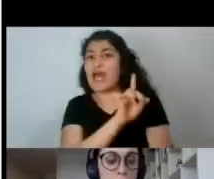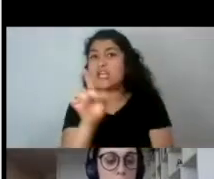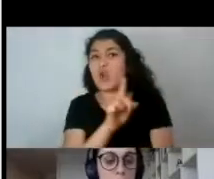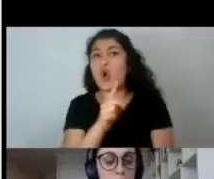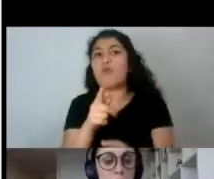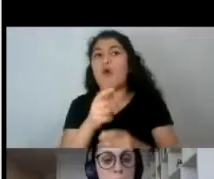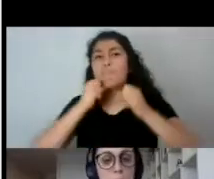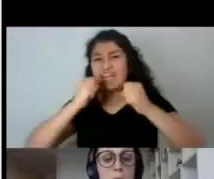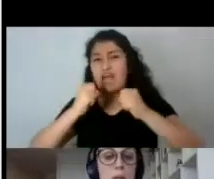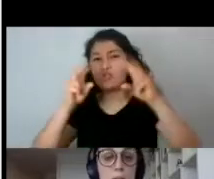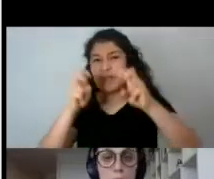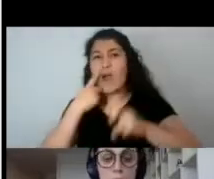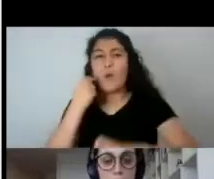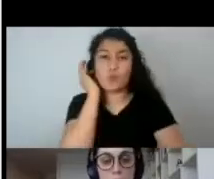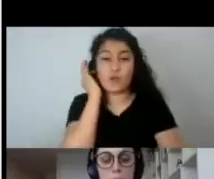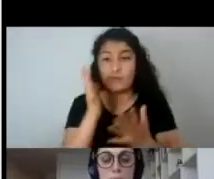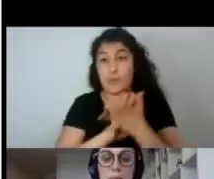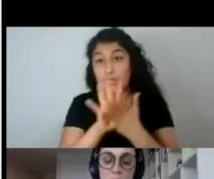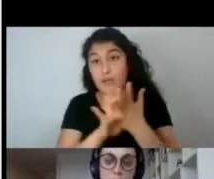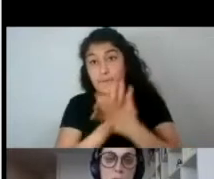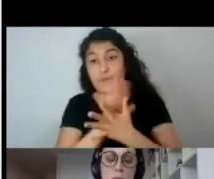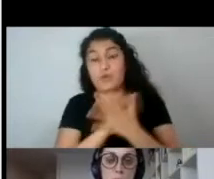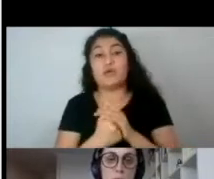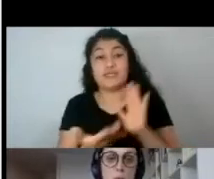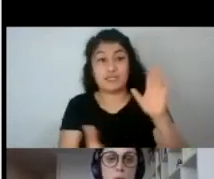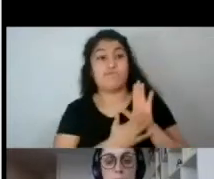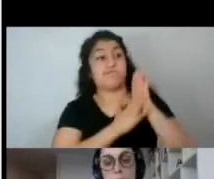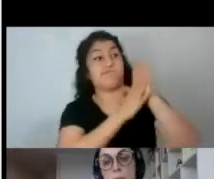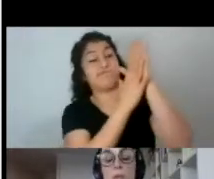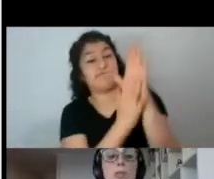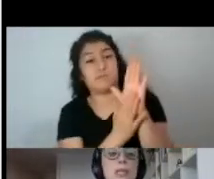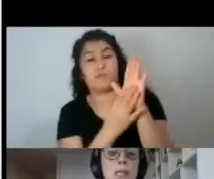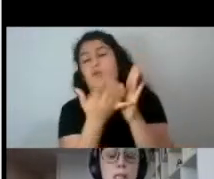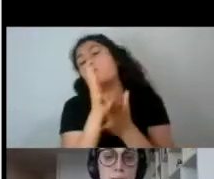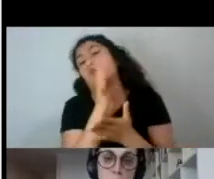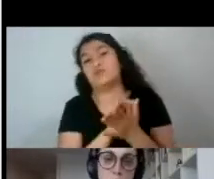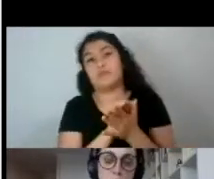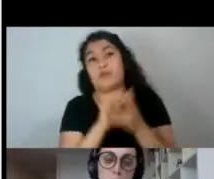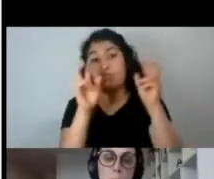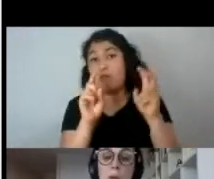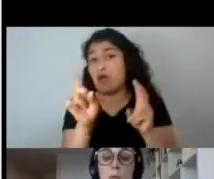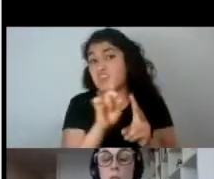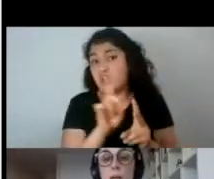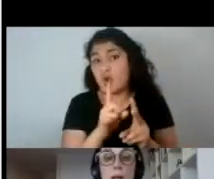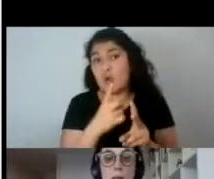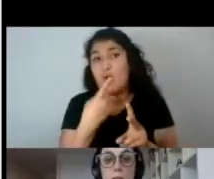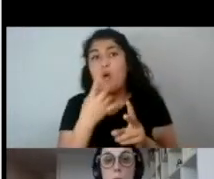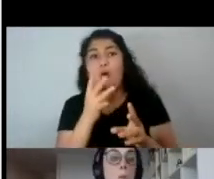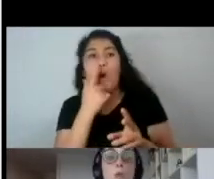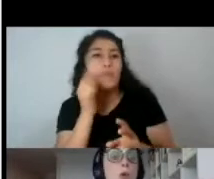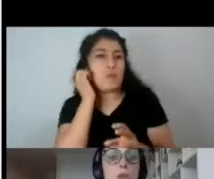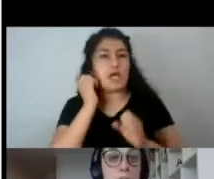dificultades cuáles son? Bueno, por un lado, si se presenta esta conducta, por ejemplo, no sexista, como algo natural,